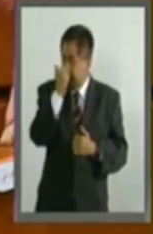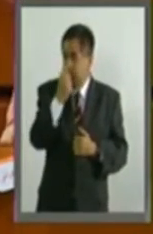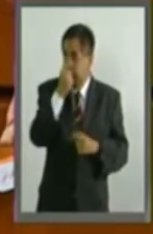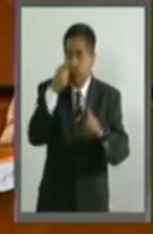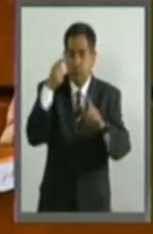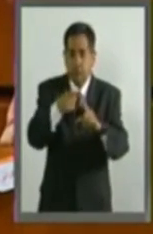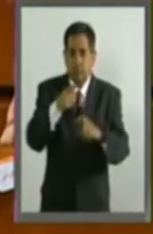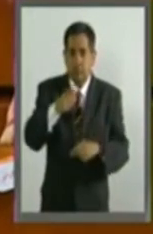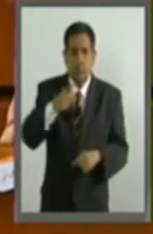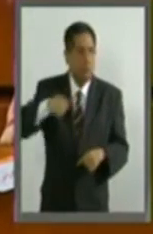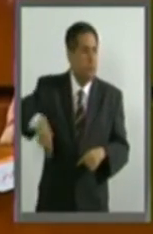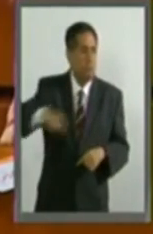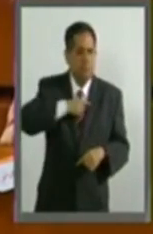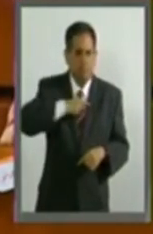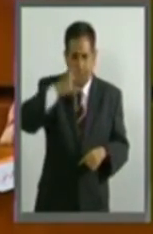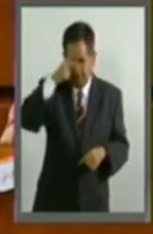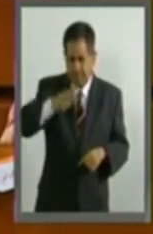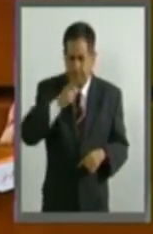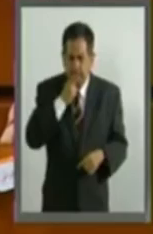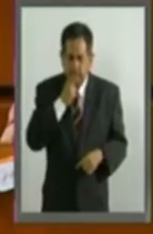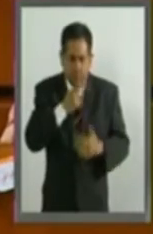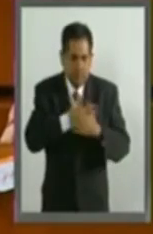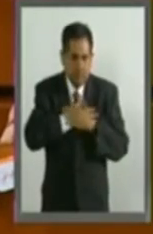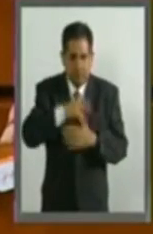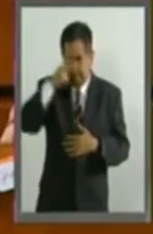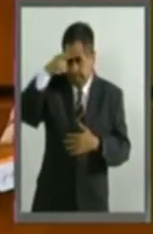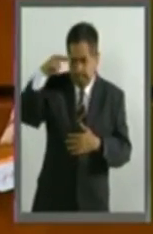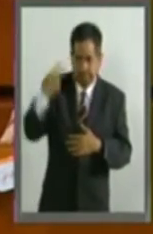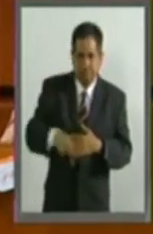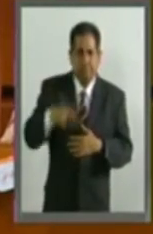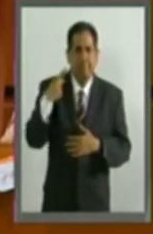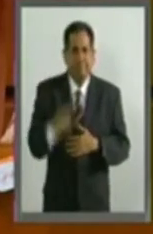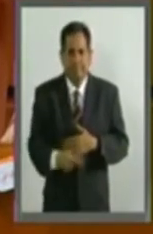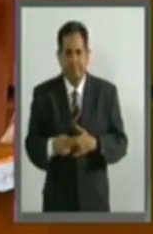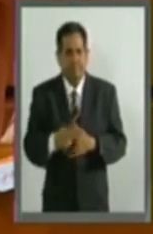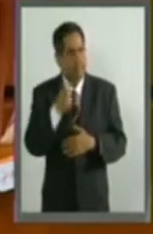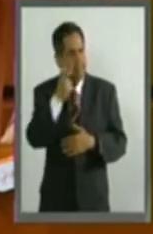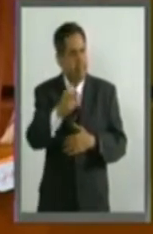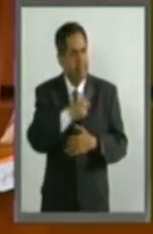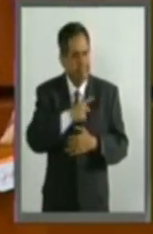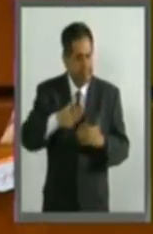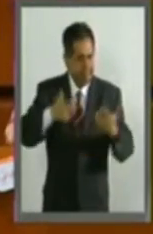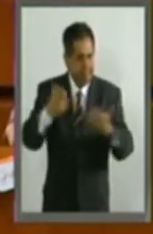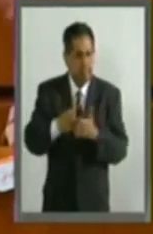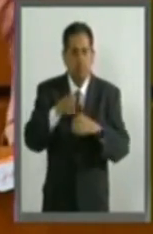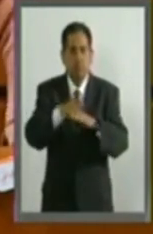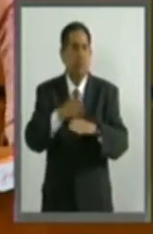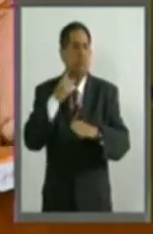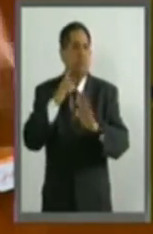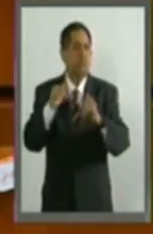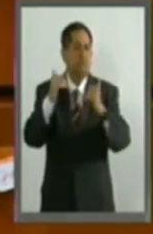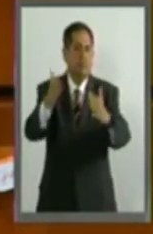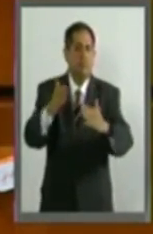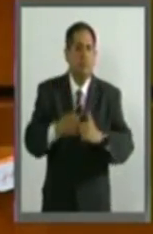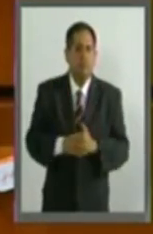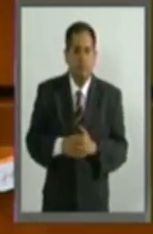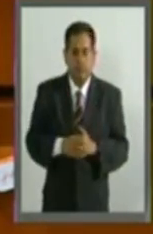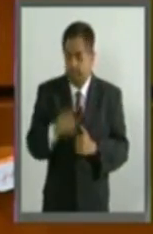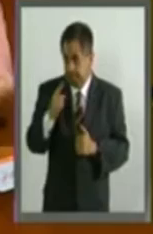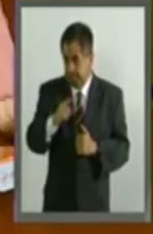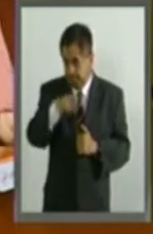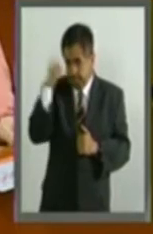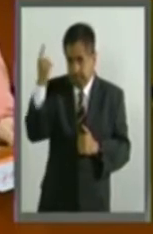Porque amamos a México. Porque sabemos que están ustedes haciendo lo que se debe de hacer en política exterior. Es muy fácil